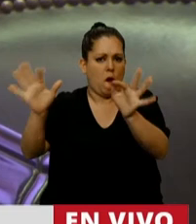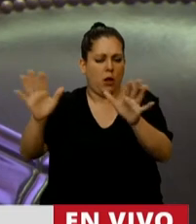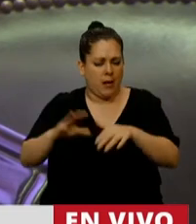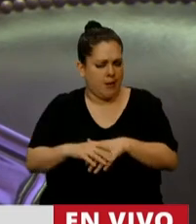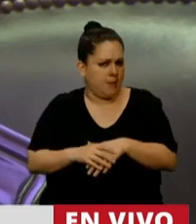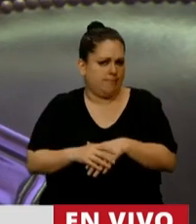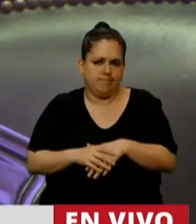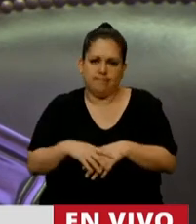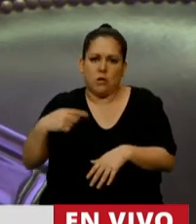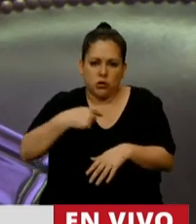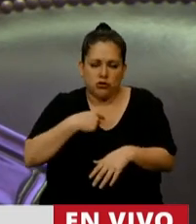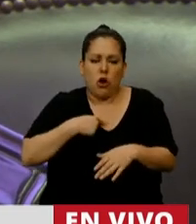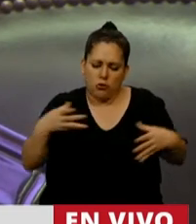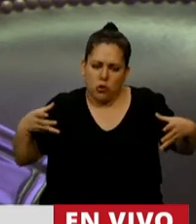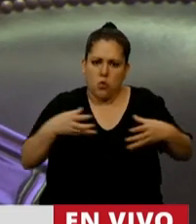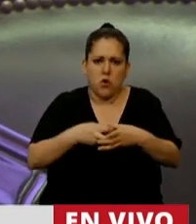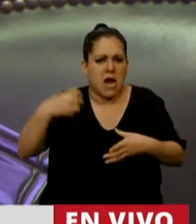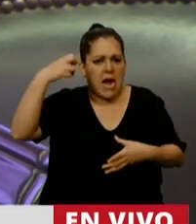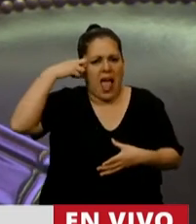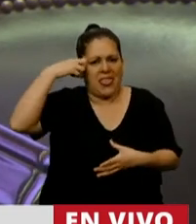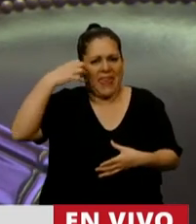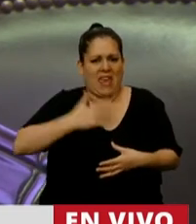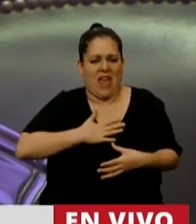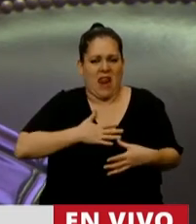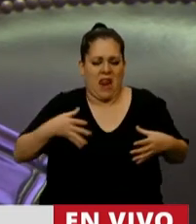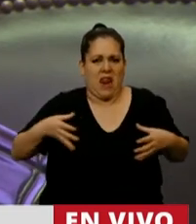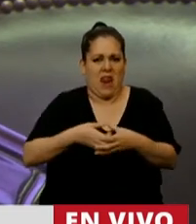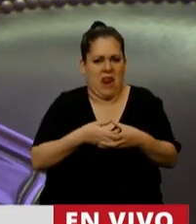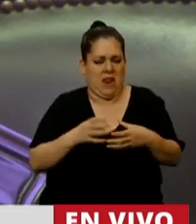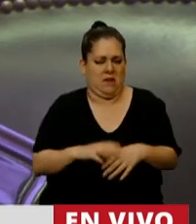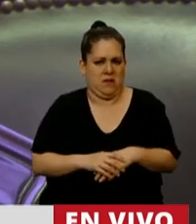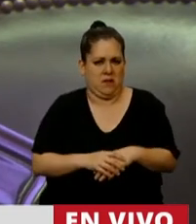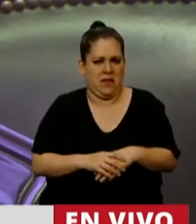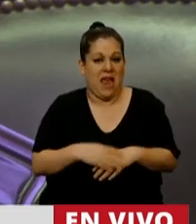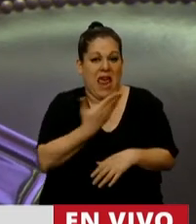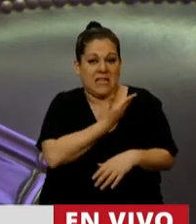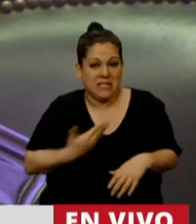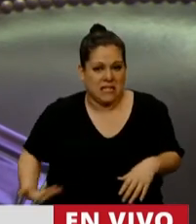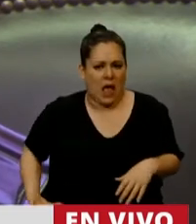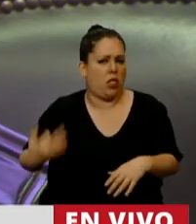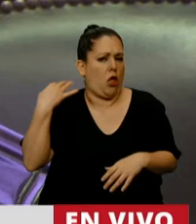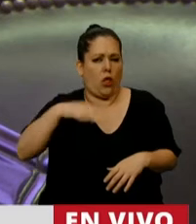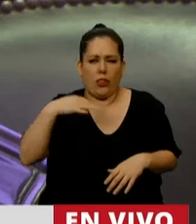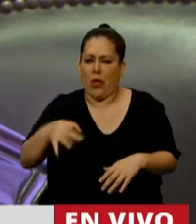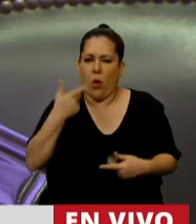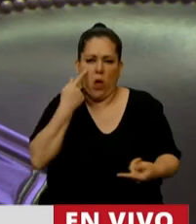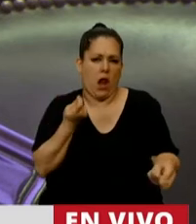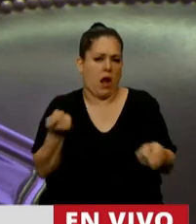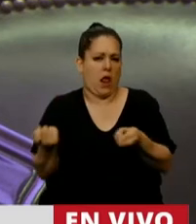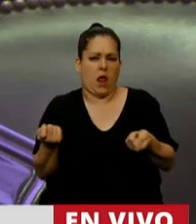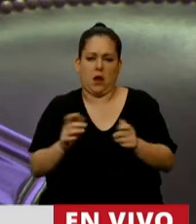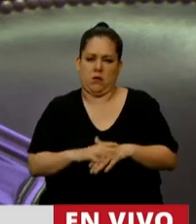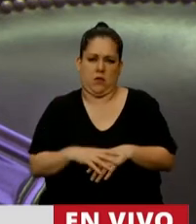Yo soy del bloque de la Unión Cívica Radical y el Estado tiene que ser un Estado regulador,